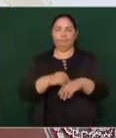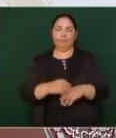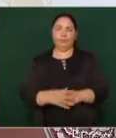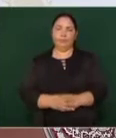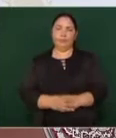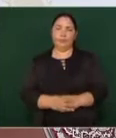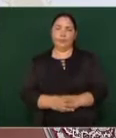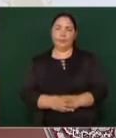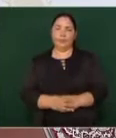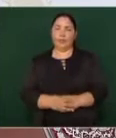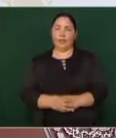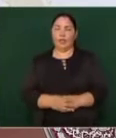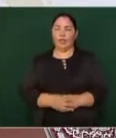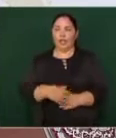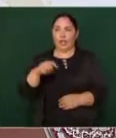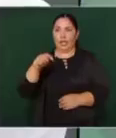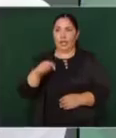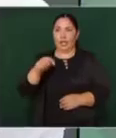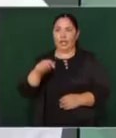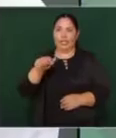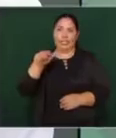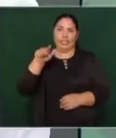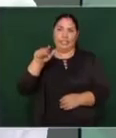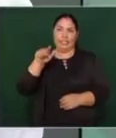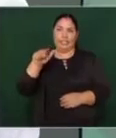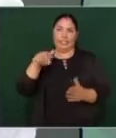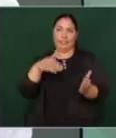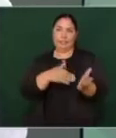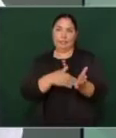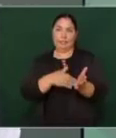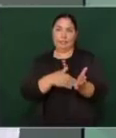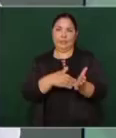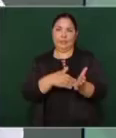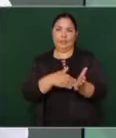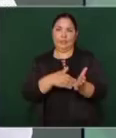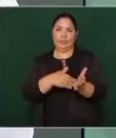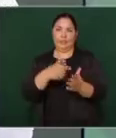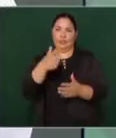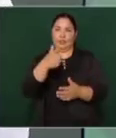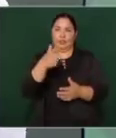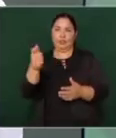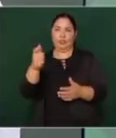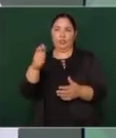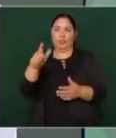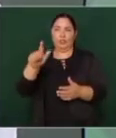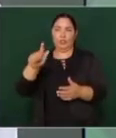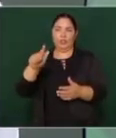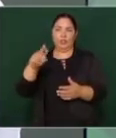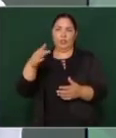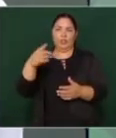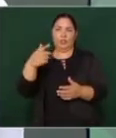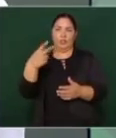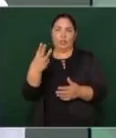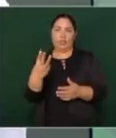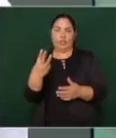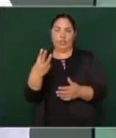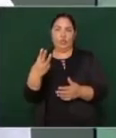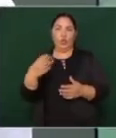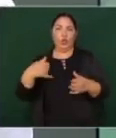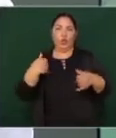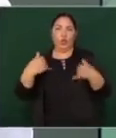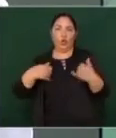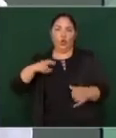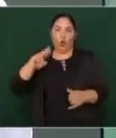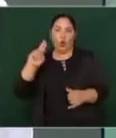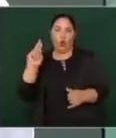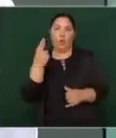Aquí hay 17 mil 773 jóvenes universitarios